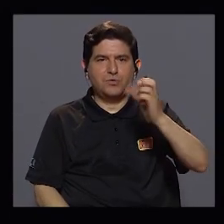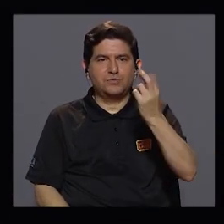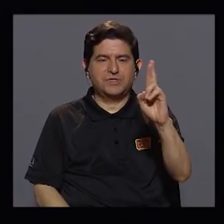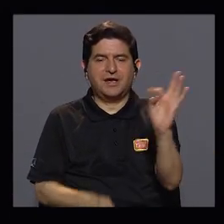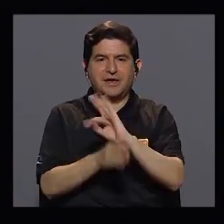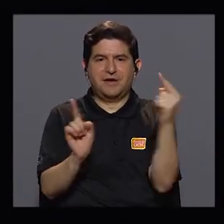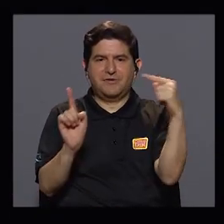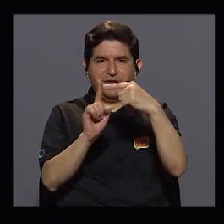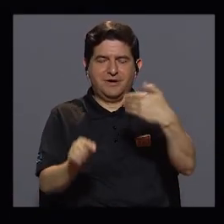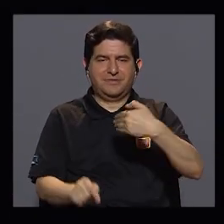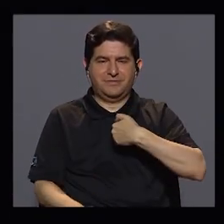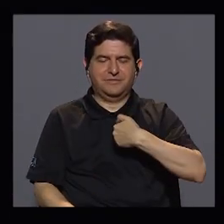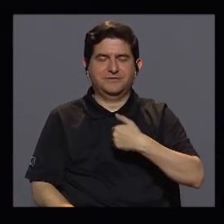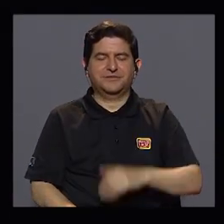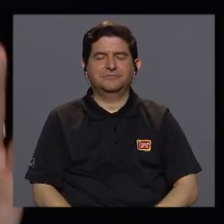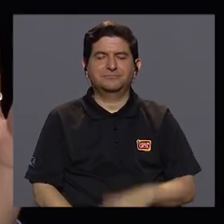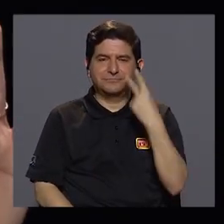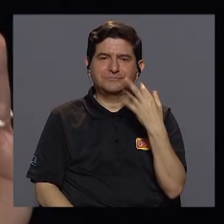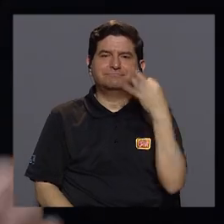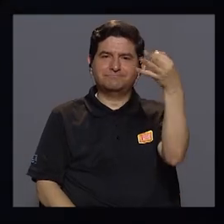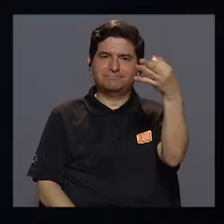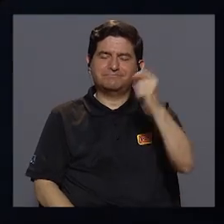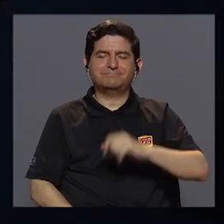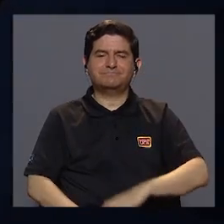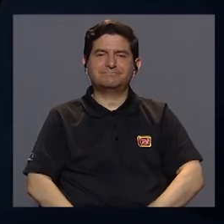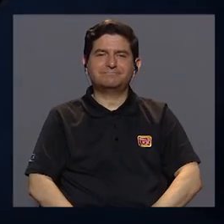Rica haciendo televisión con sentido con ustedes. Hasta luego.